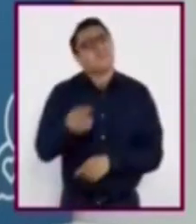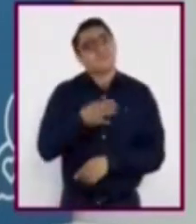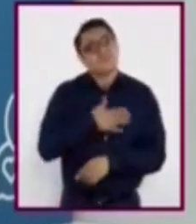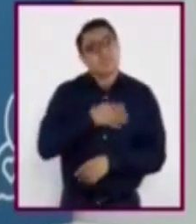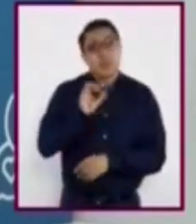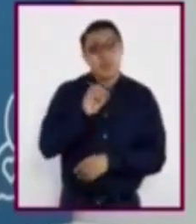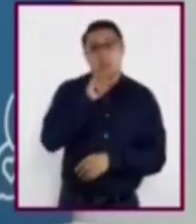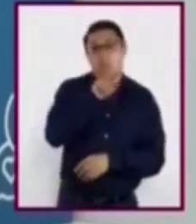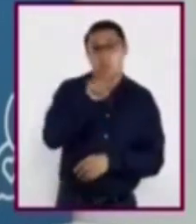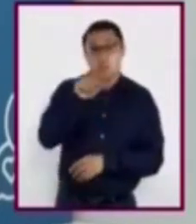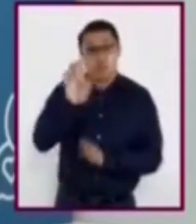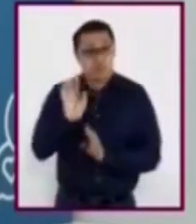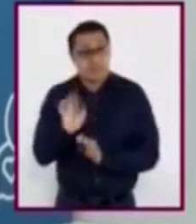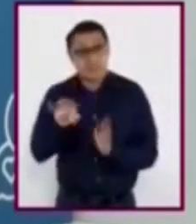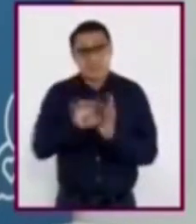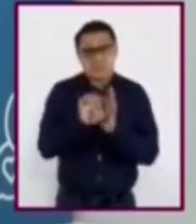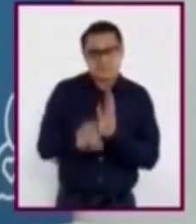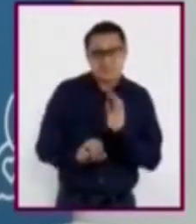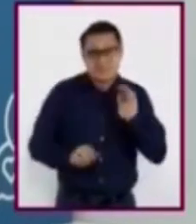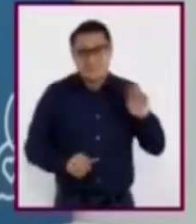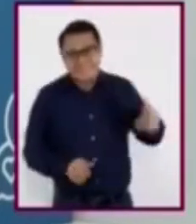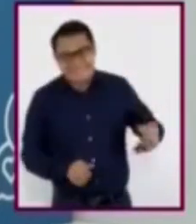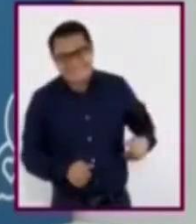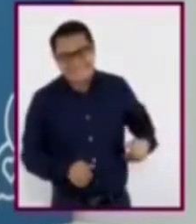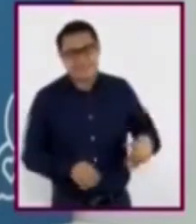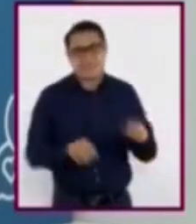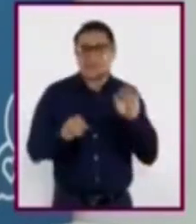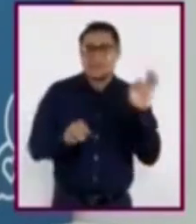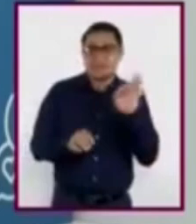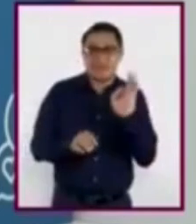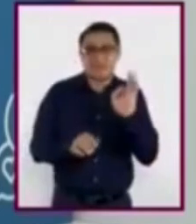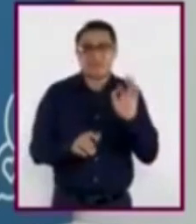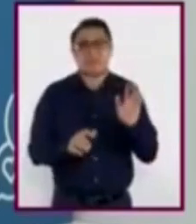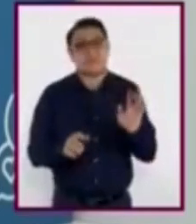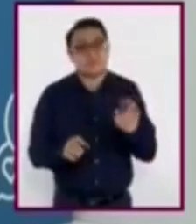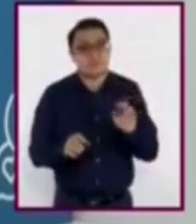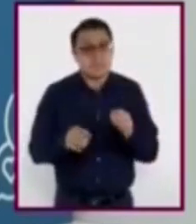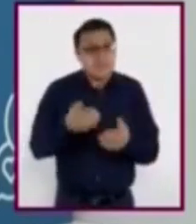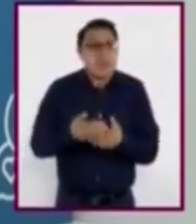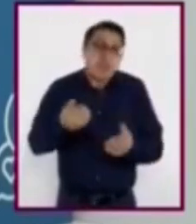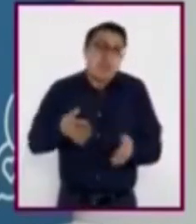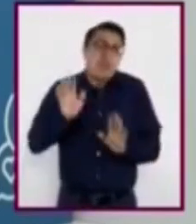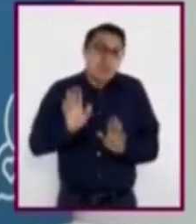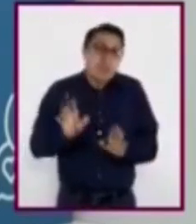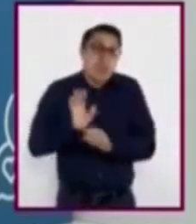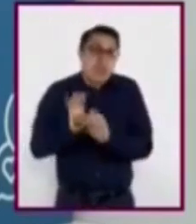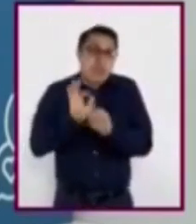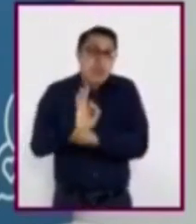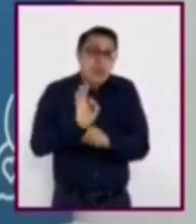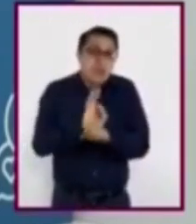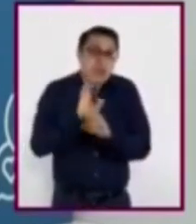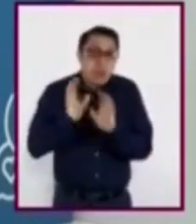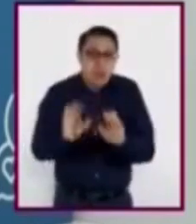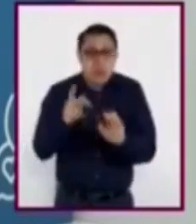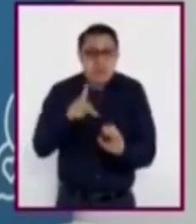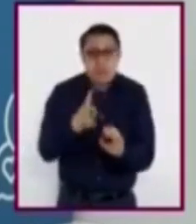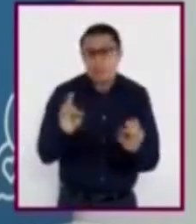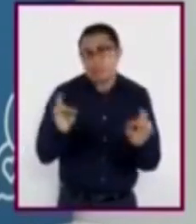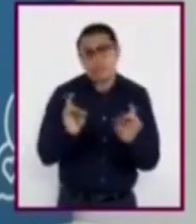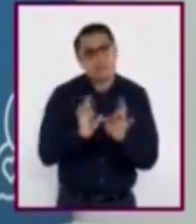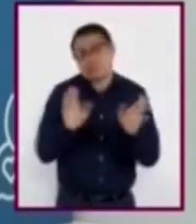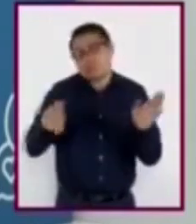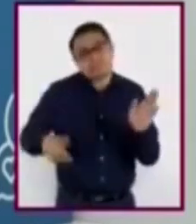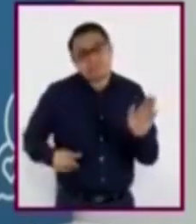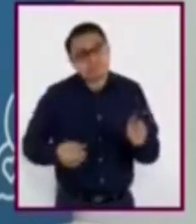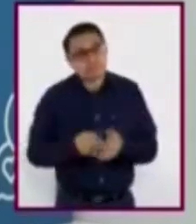el tener un accidente, aun cuando hayamos tomado todas las precauciones. Sin embargo, debemos tener presente